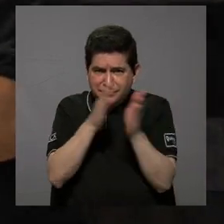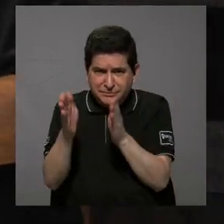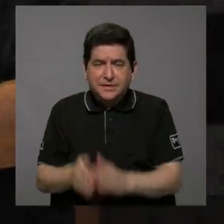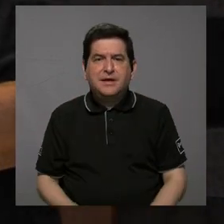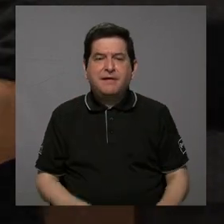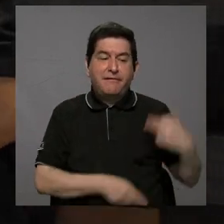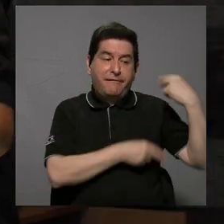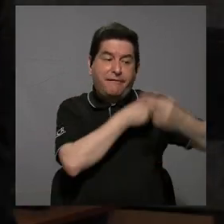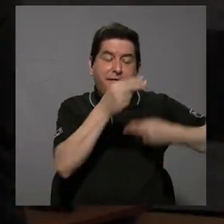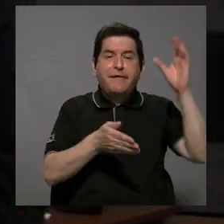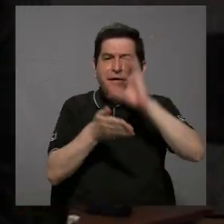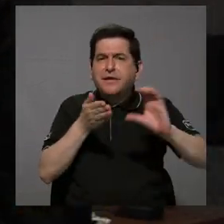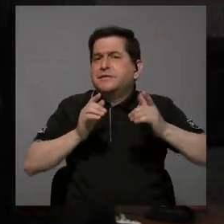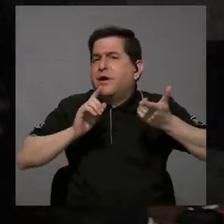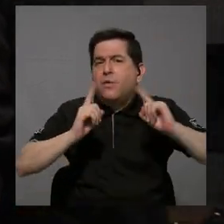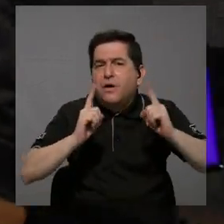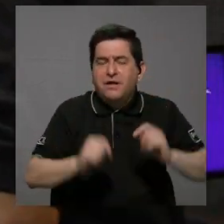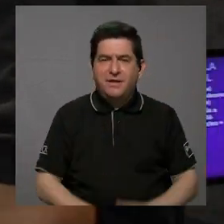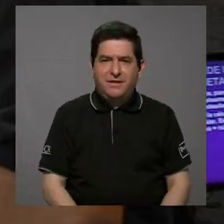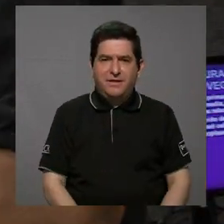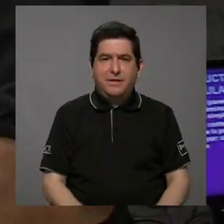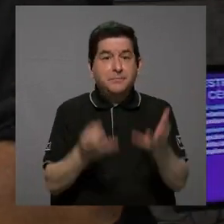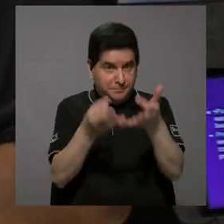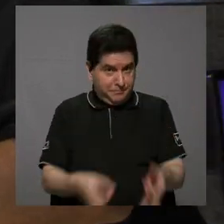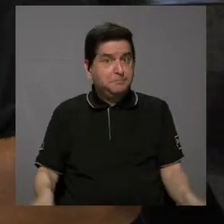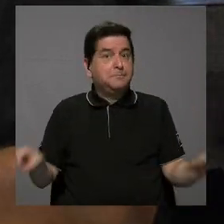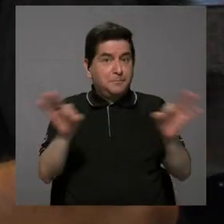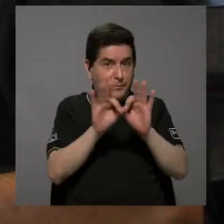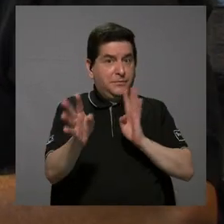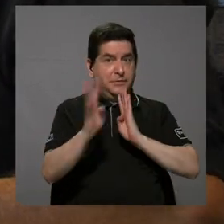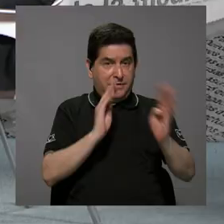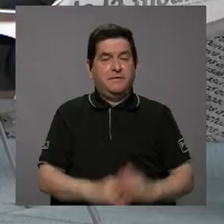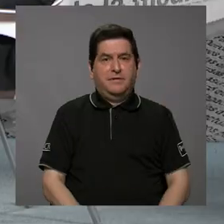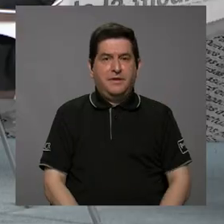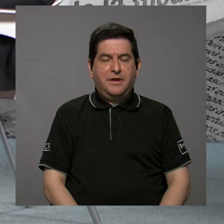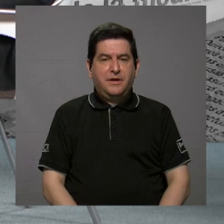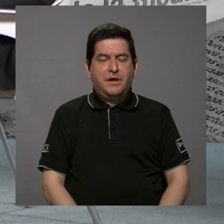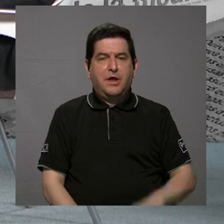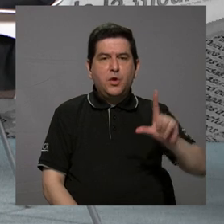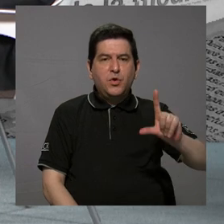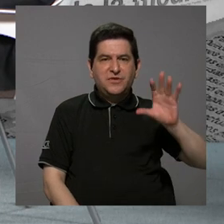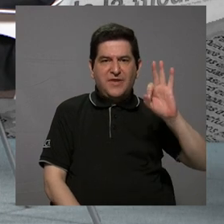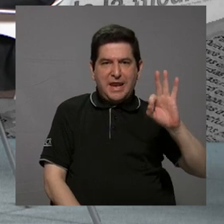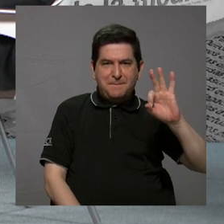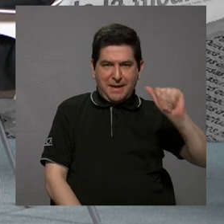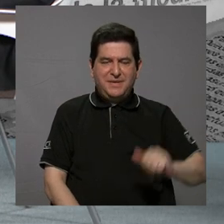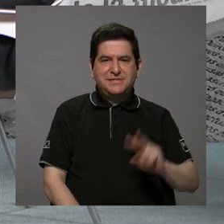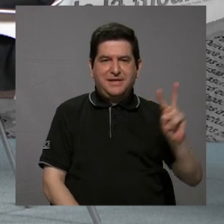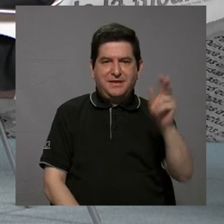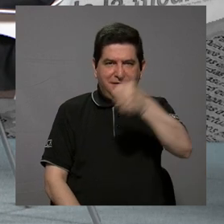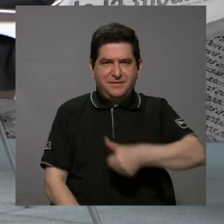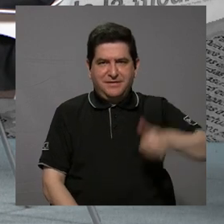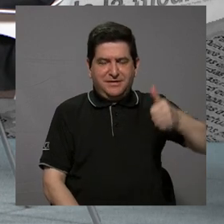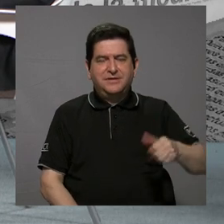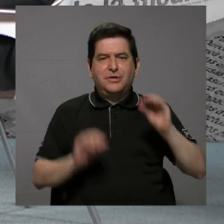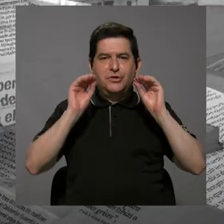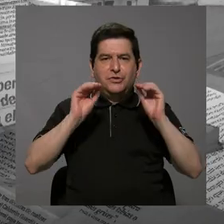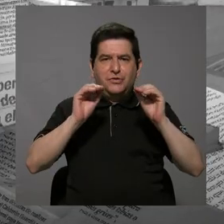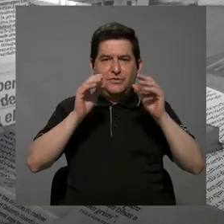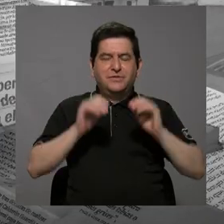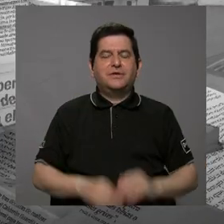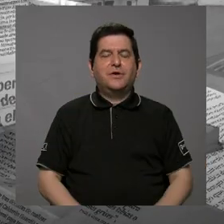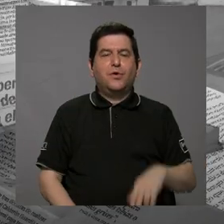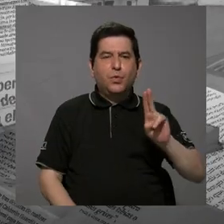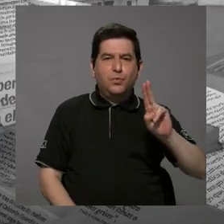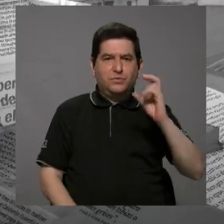heredadas de la secundaria? Lo que importa, lo conversaremos con Luis Felipe Alpizar, vicerector de docencia